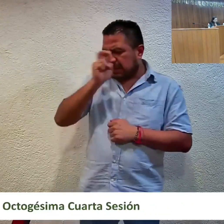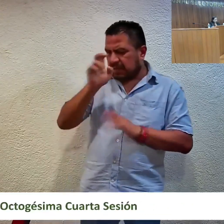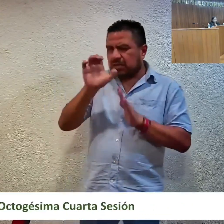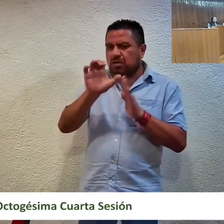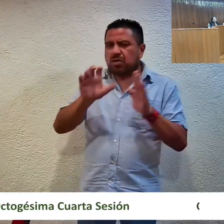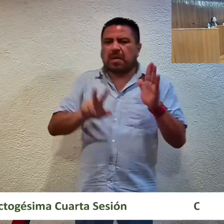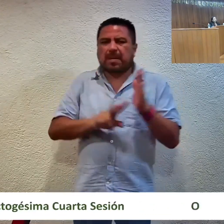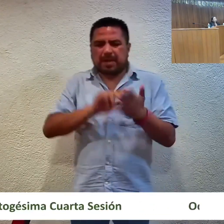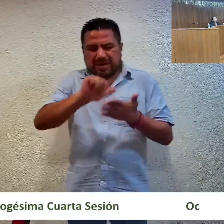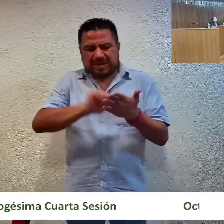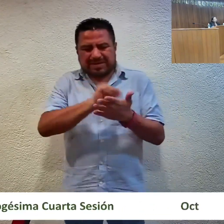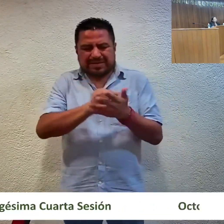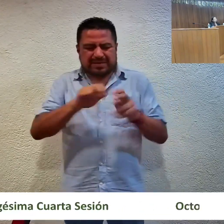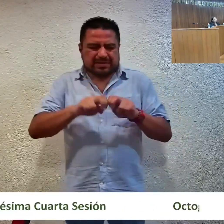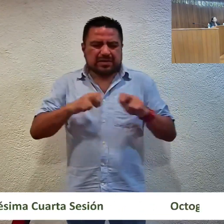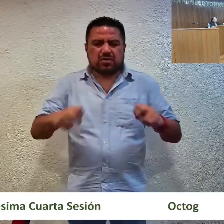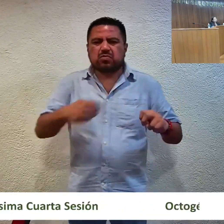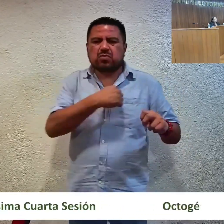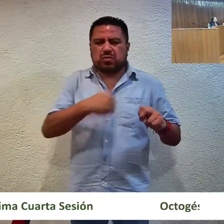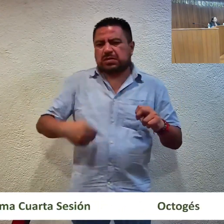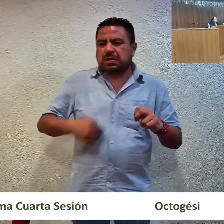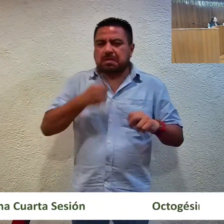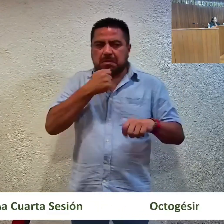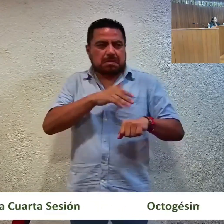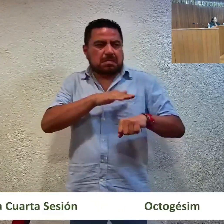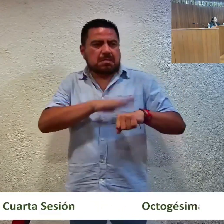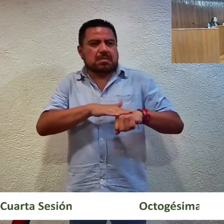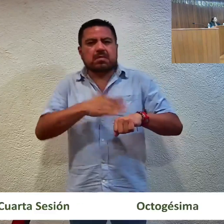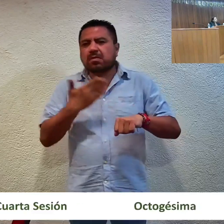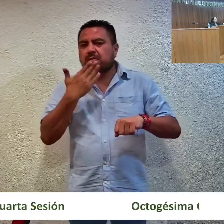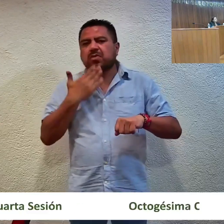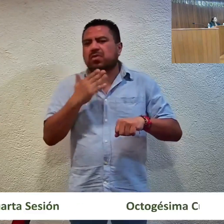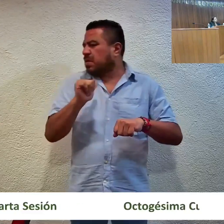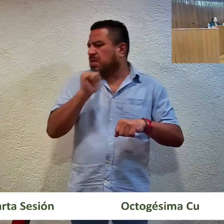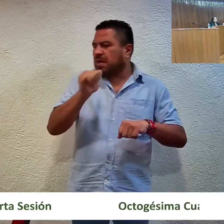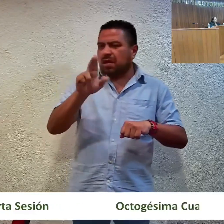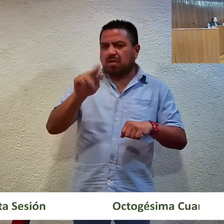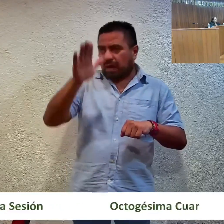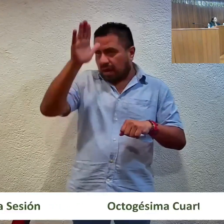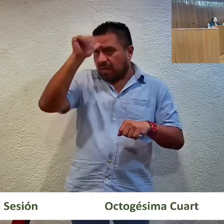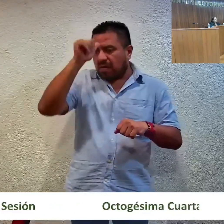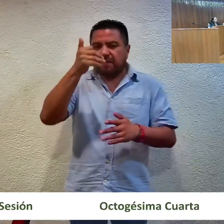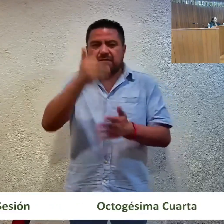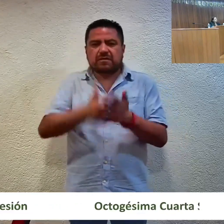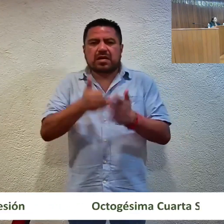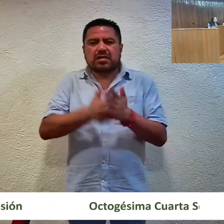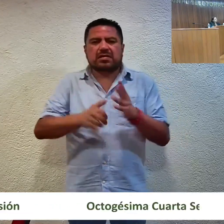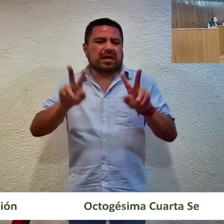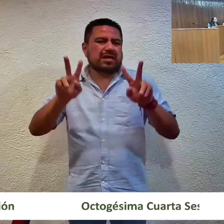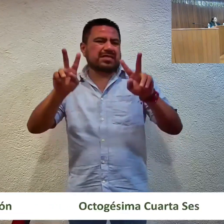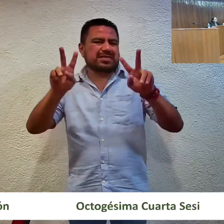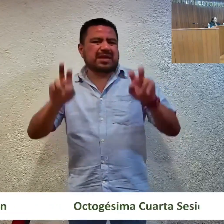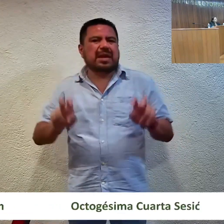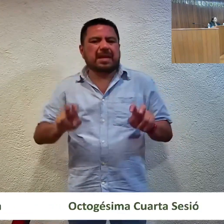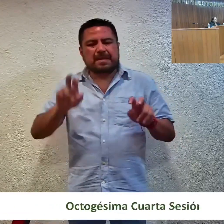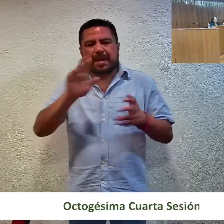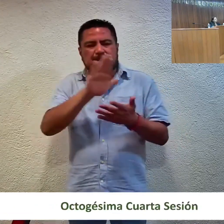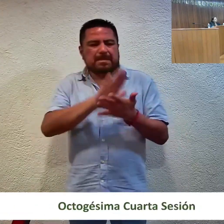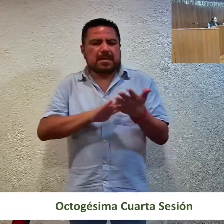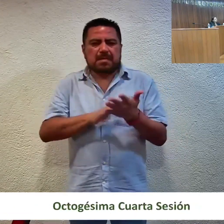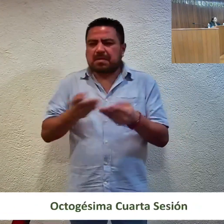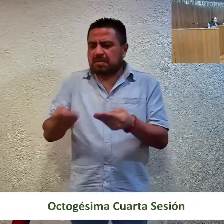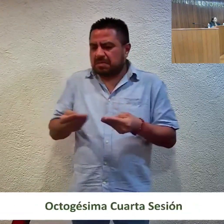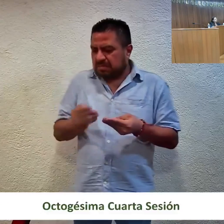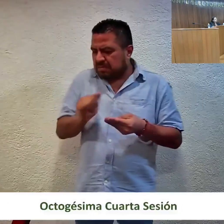las actas de sesiones de cabildo no se advierte alguna expresión de inconformidad por la falta de entrega de órdenes del día y o documentación